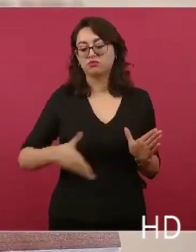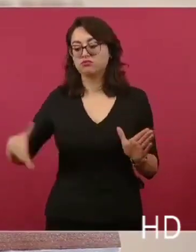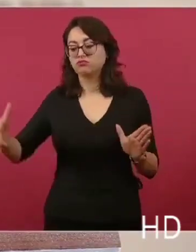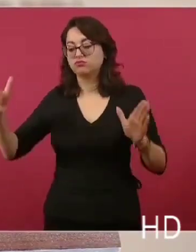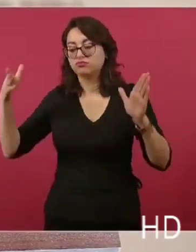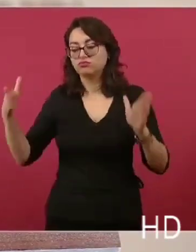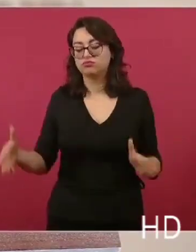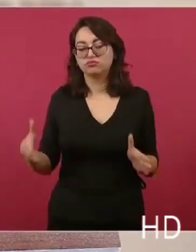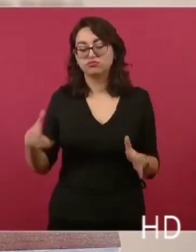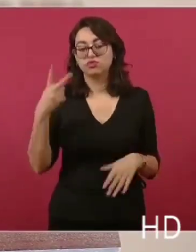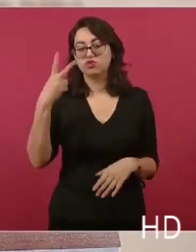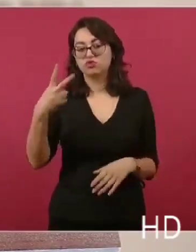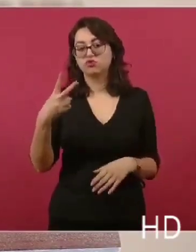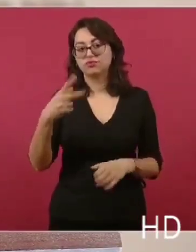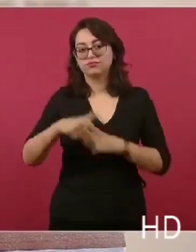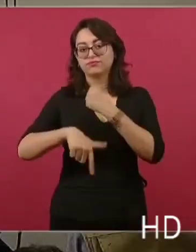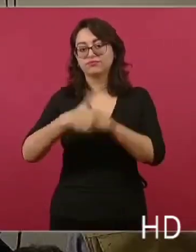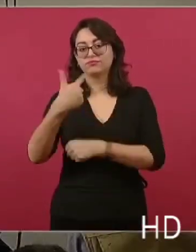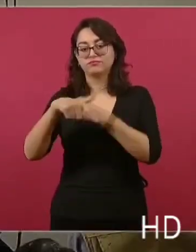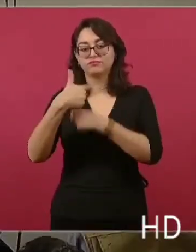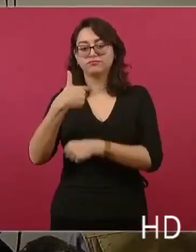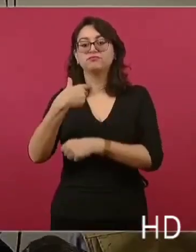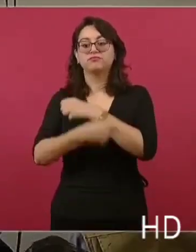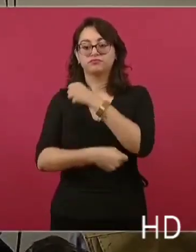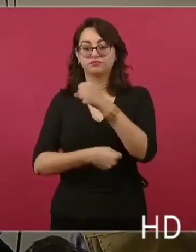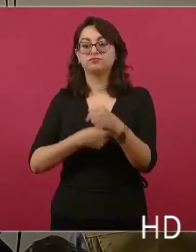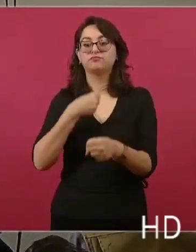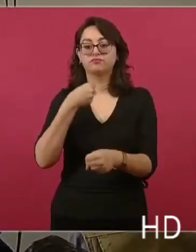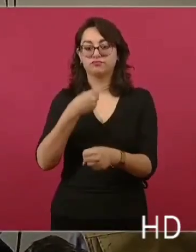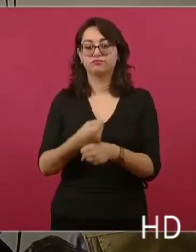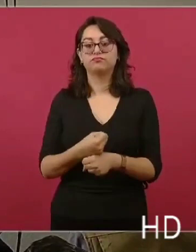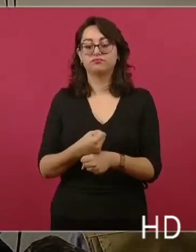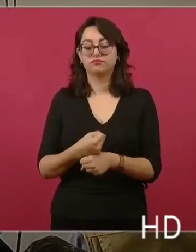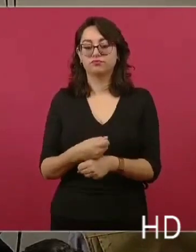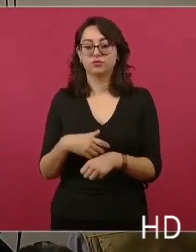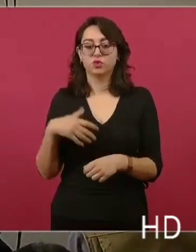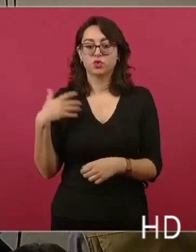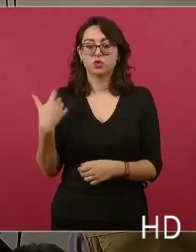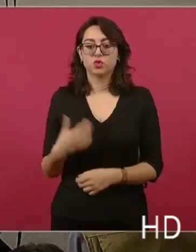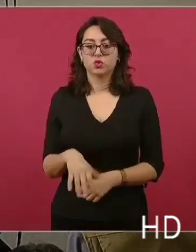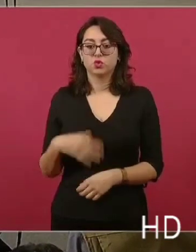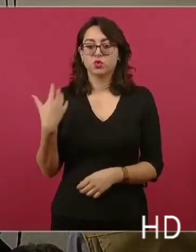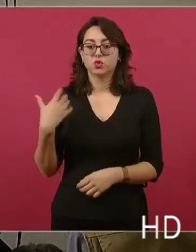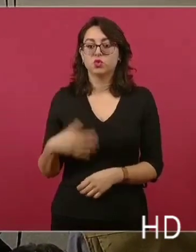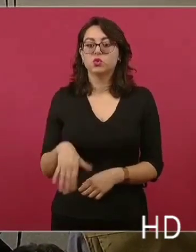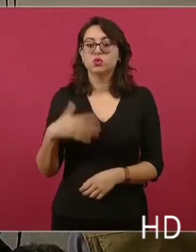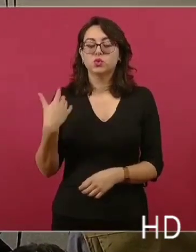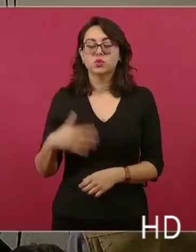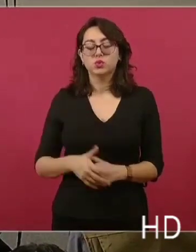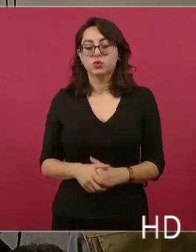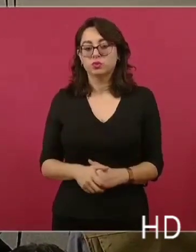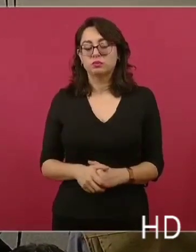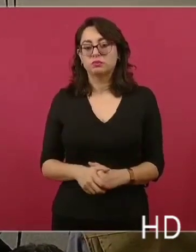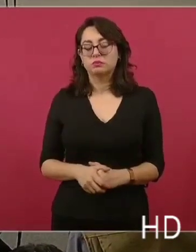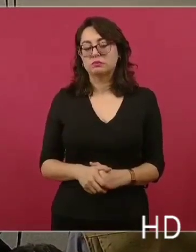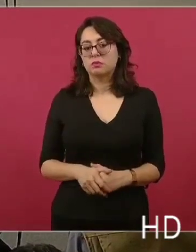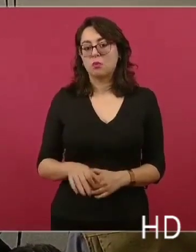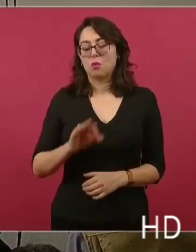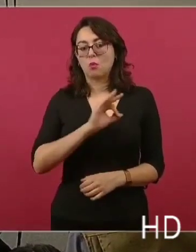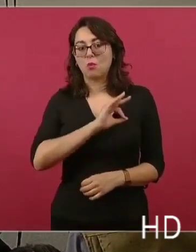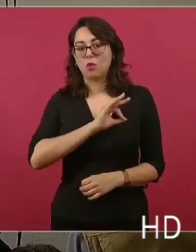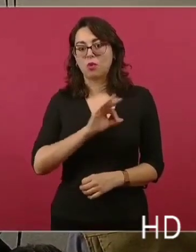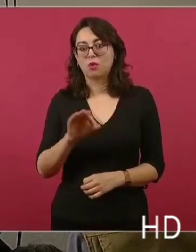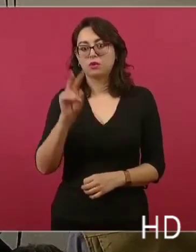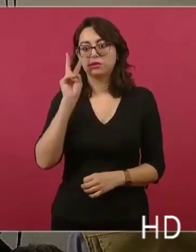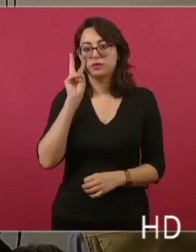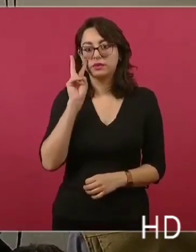Entonces, también esto es emblemático porque nos habla, nos muestra,